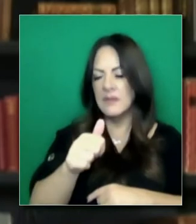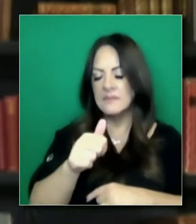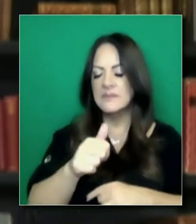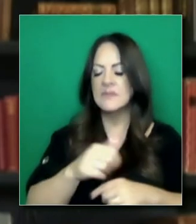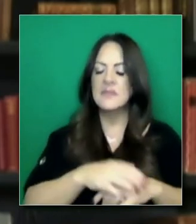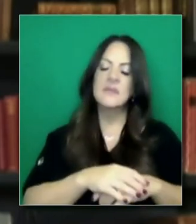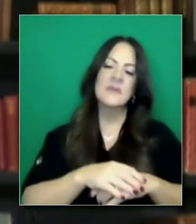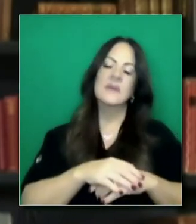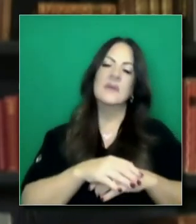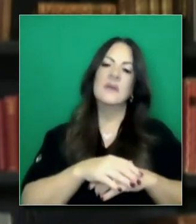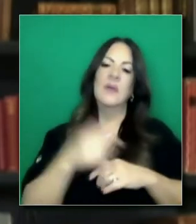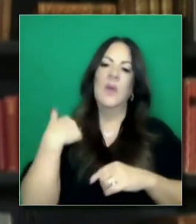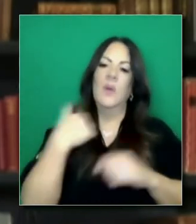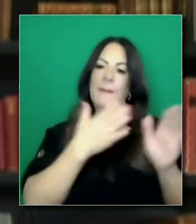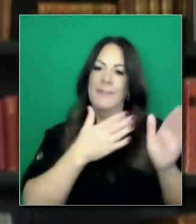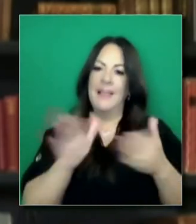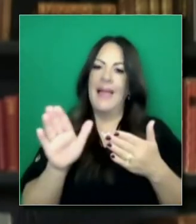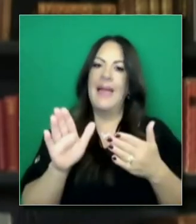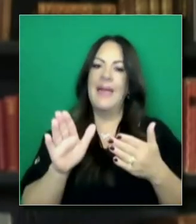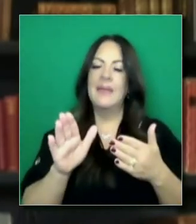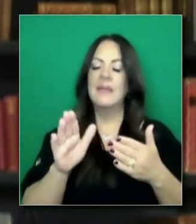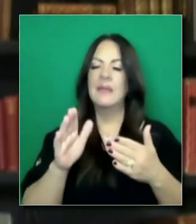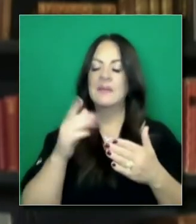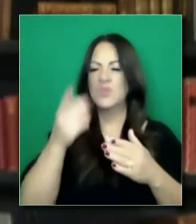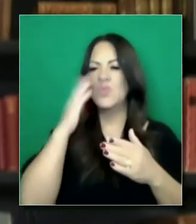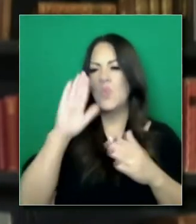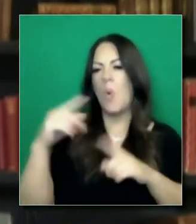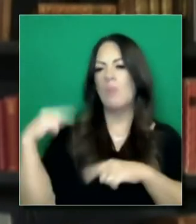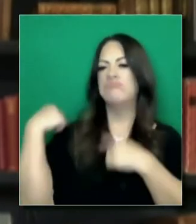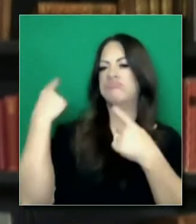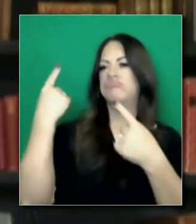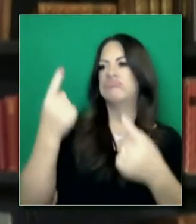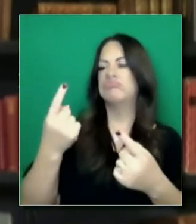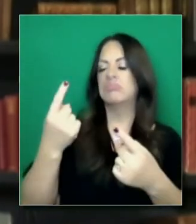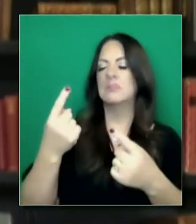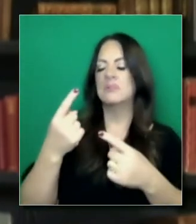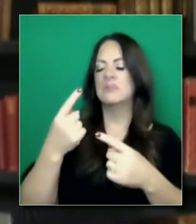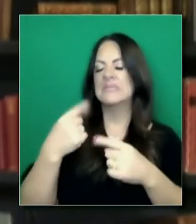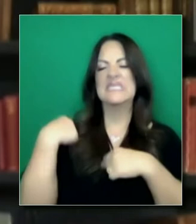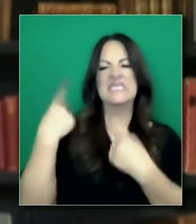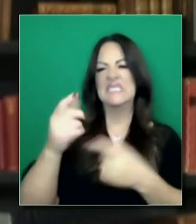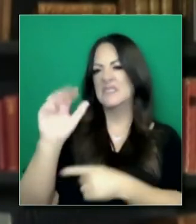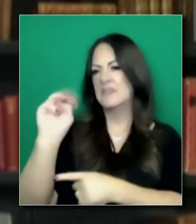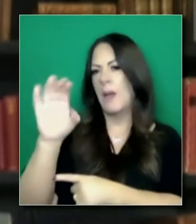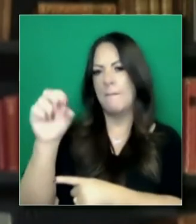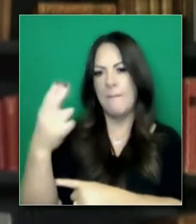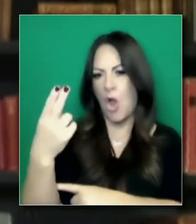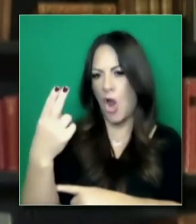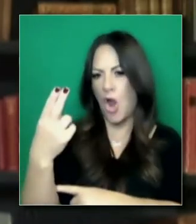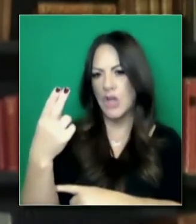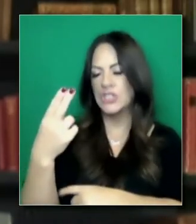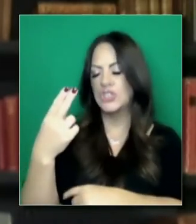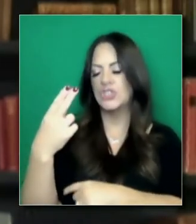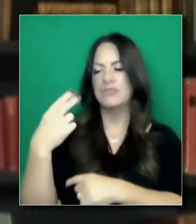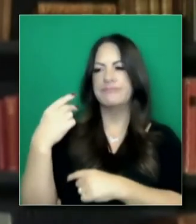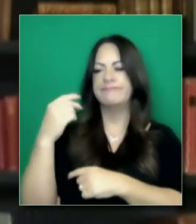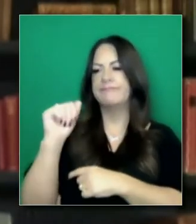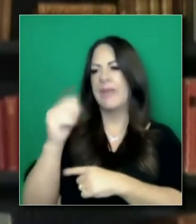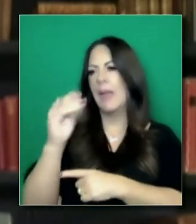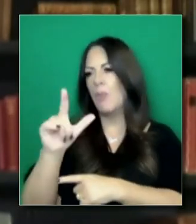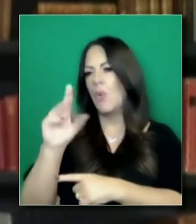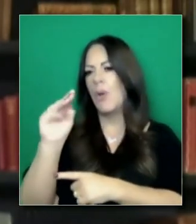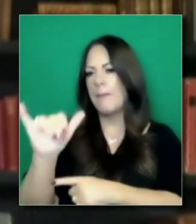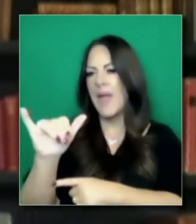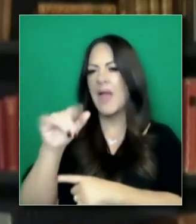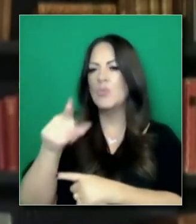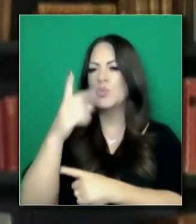En cuanto a la planificación en los últimos meses, incluso desde el comienzo de la pandemia, desde el comienzo